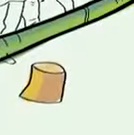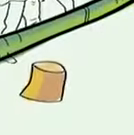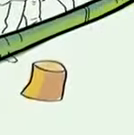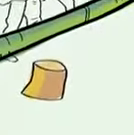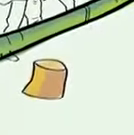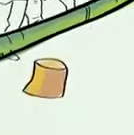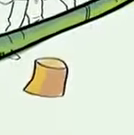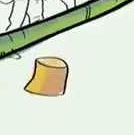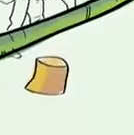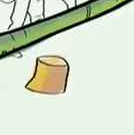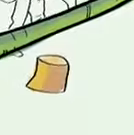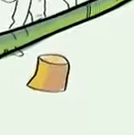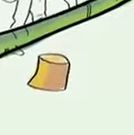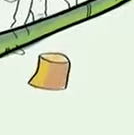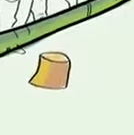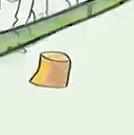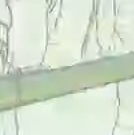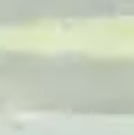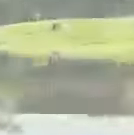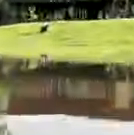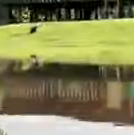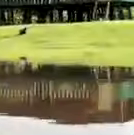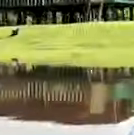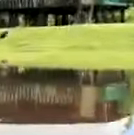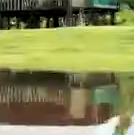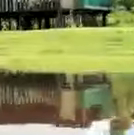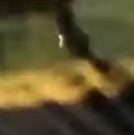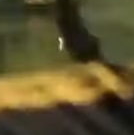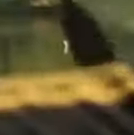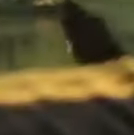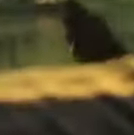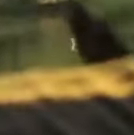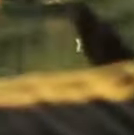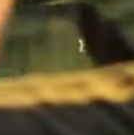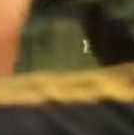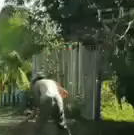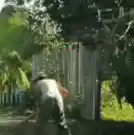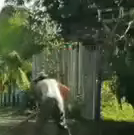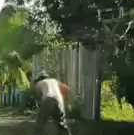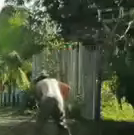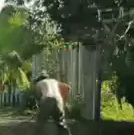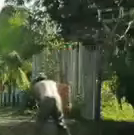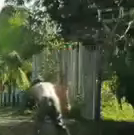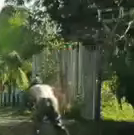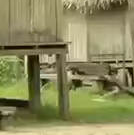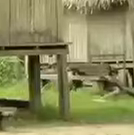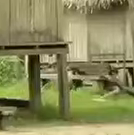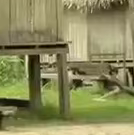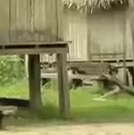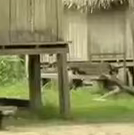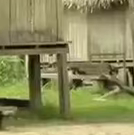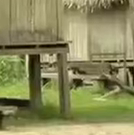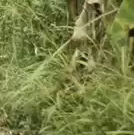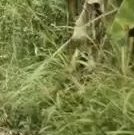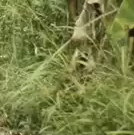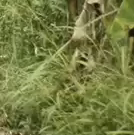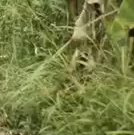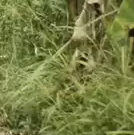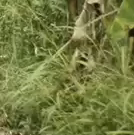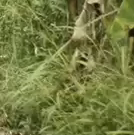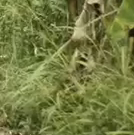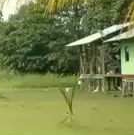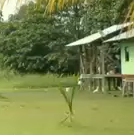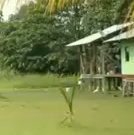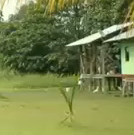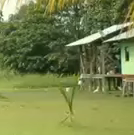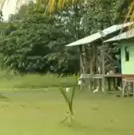No permitas que el coronavirus entre a tu comunidad. Por eso, organiza y coordina con tus autoridades para proteger a